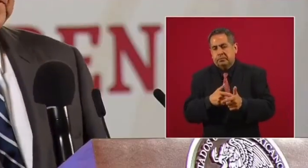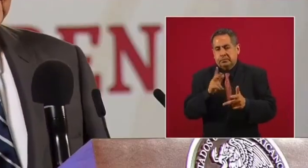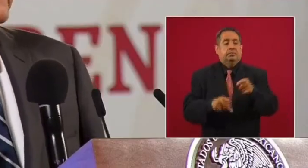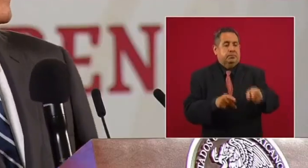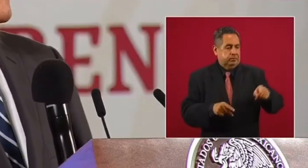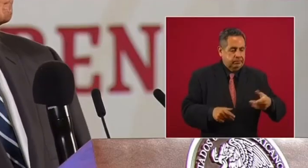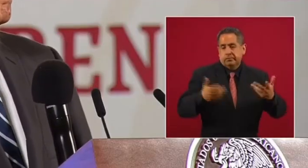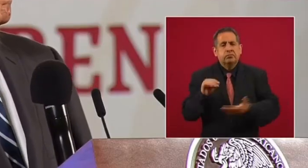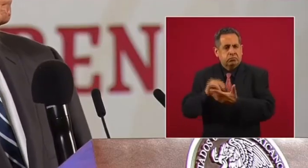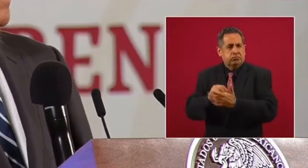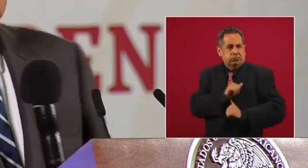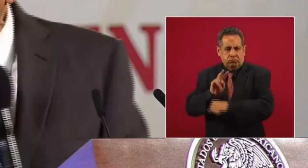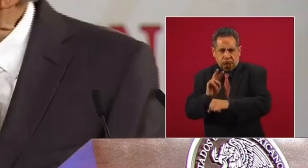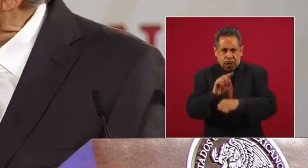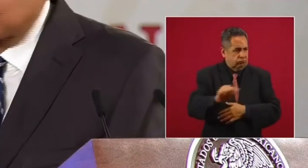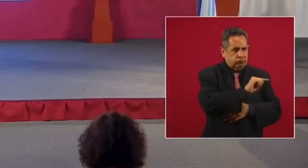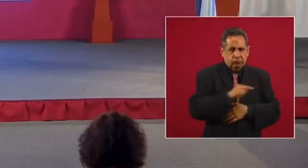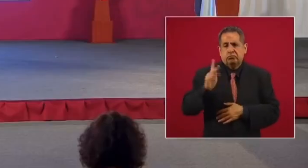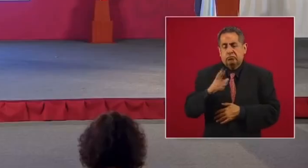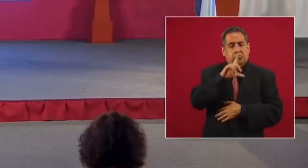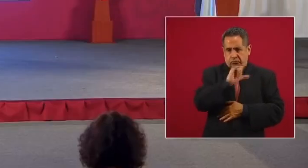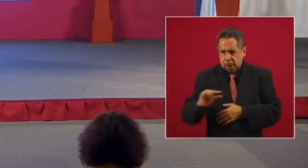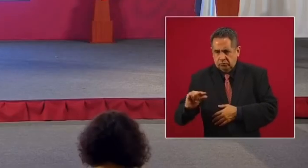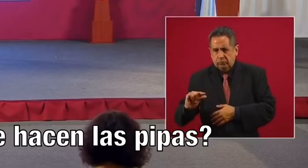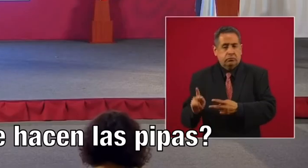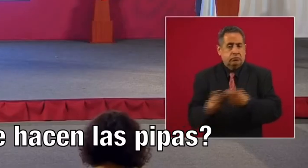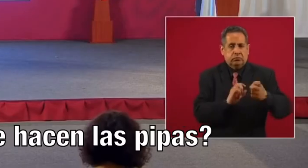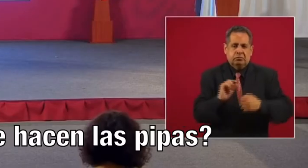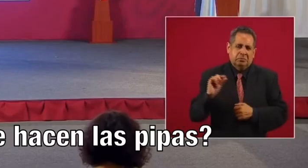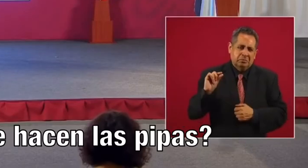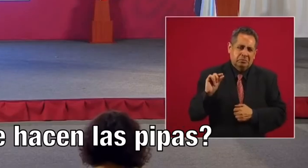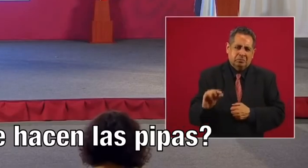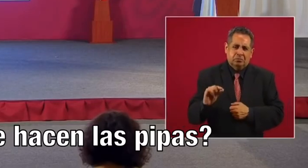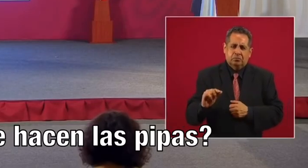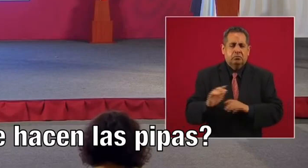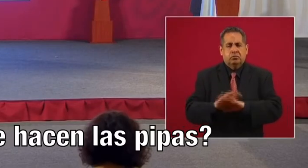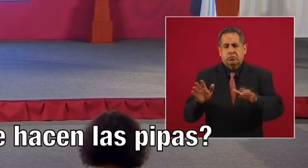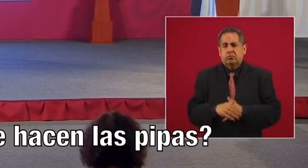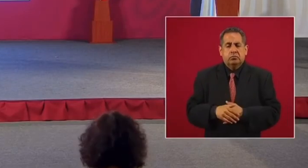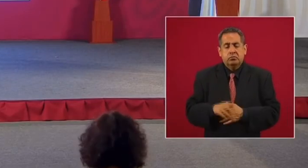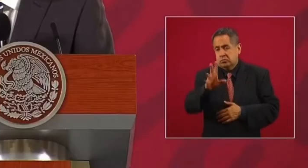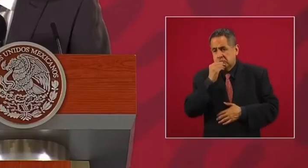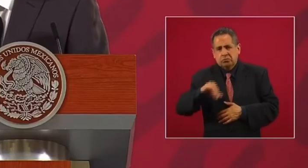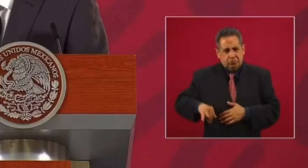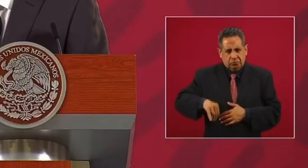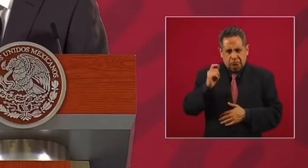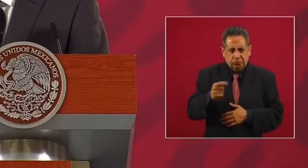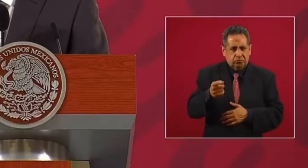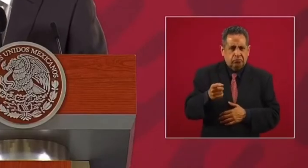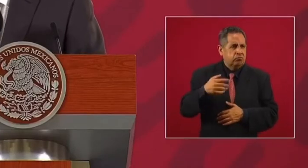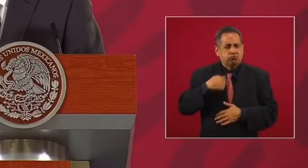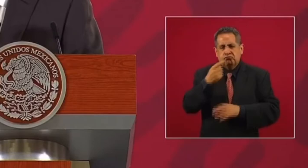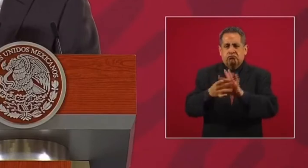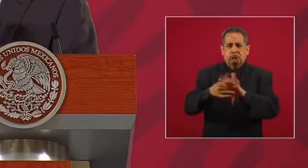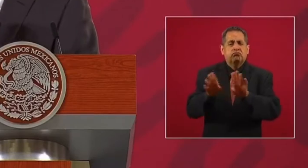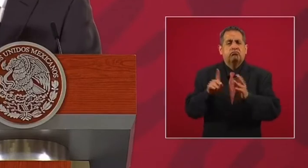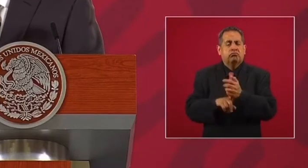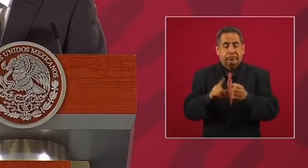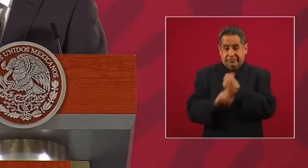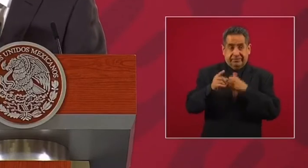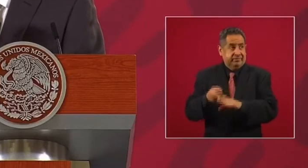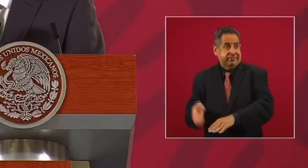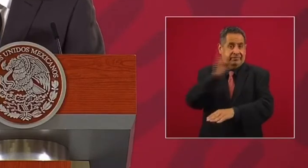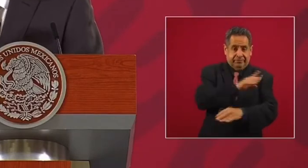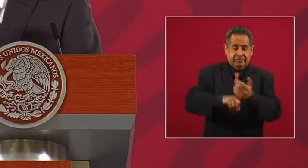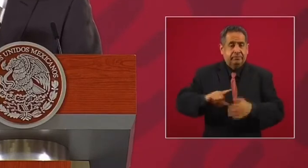tenemos todavía vigilancia, pero ya el resultado es otro. Y ahora, ¿qué las pipas? Es muy interesante esto. Les hablaba yo que este problema venía